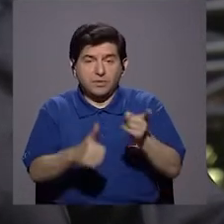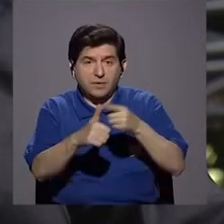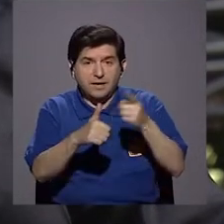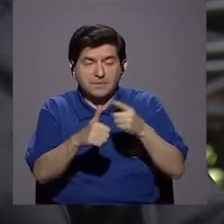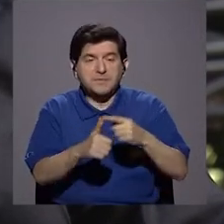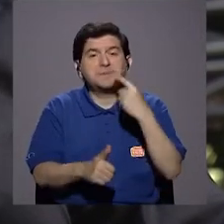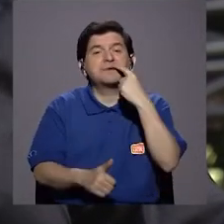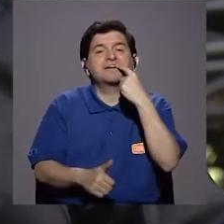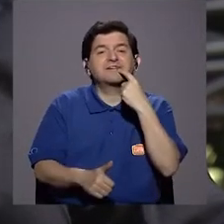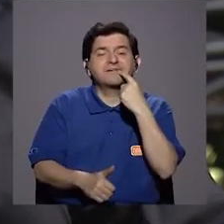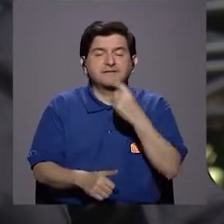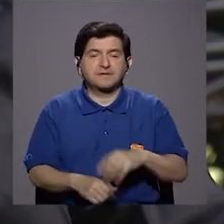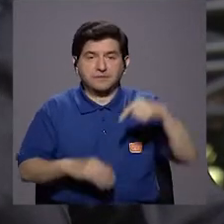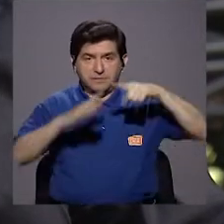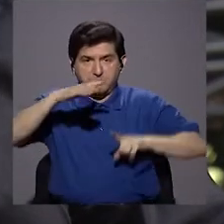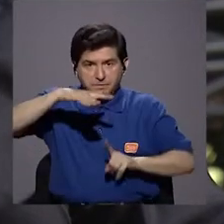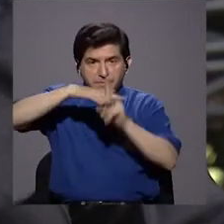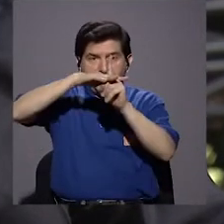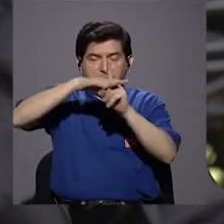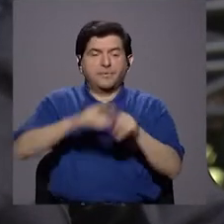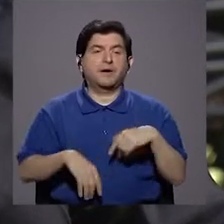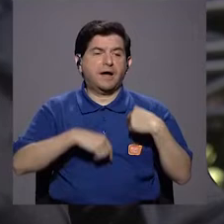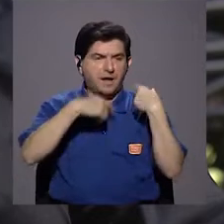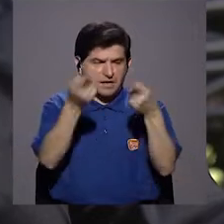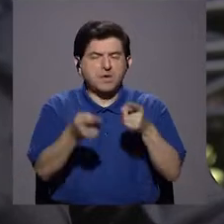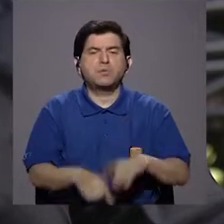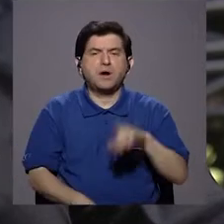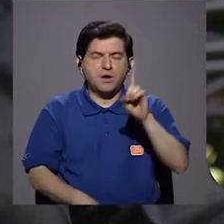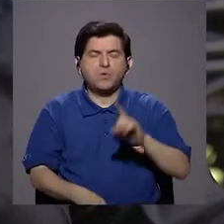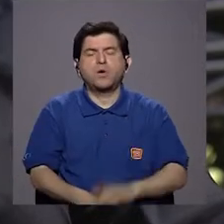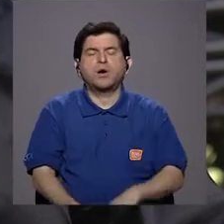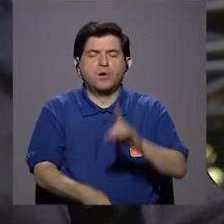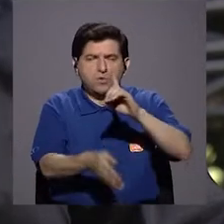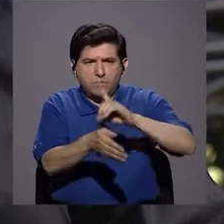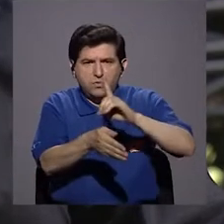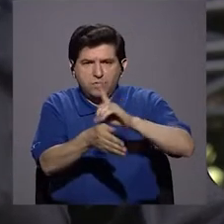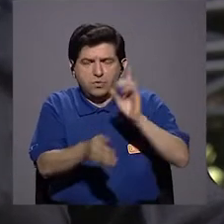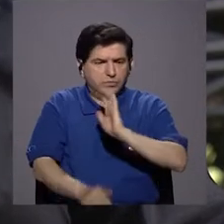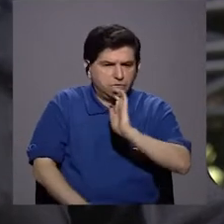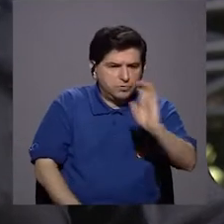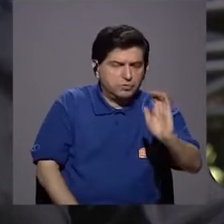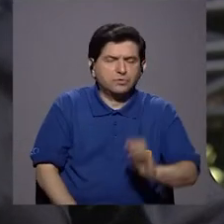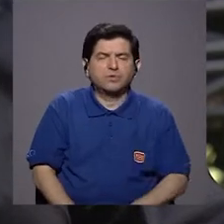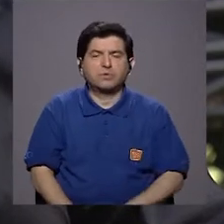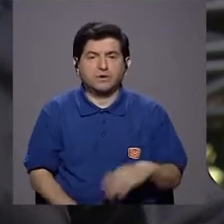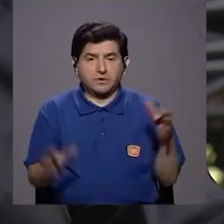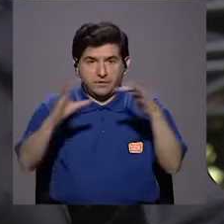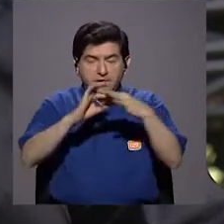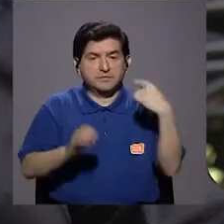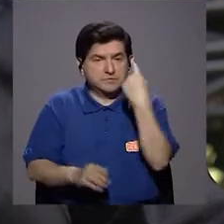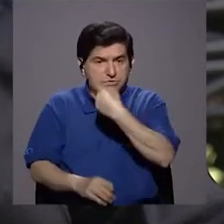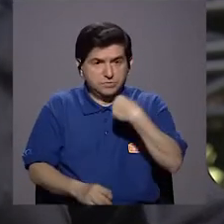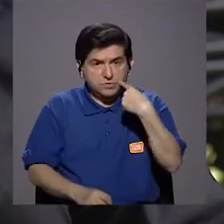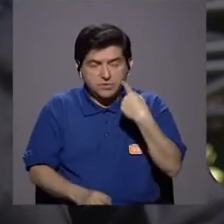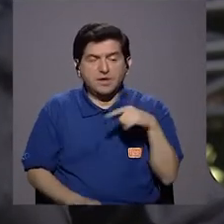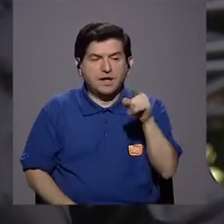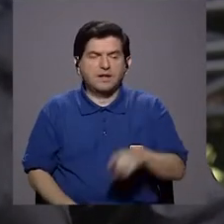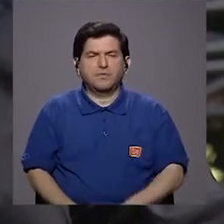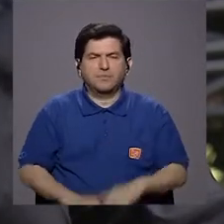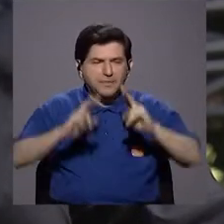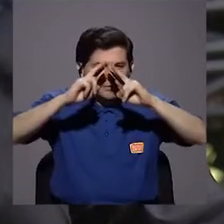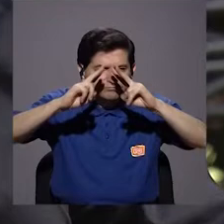ese niño debiera de ser llevado donde un odontólogo, donde un odontopediatra para que lo puedan revisar y